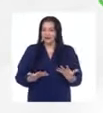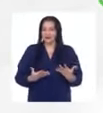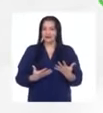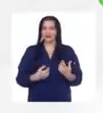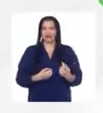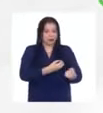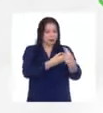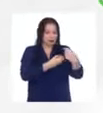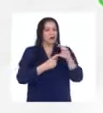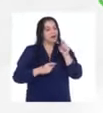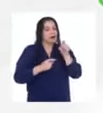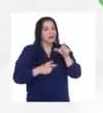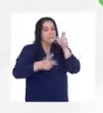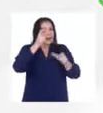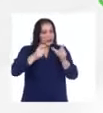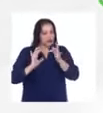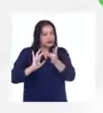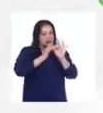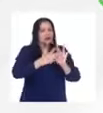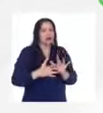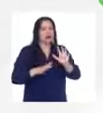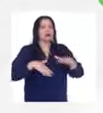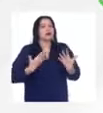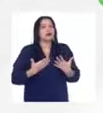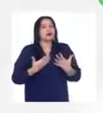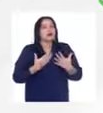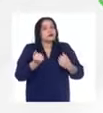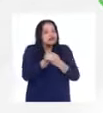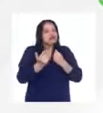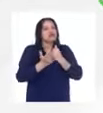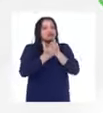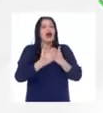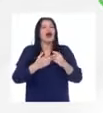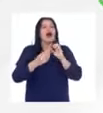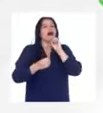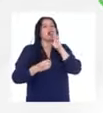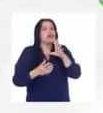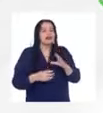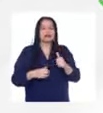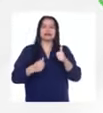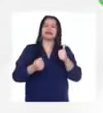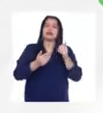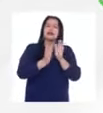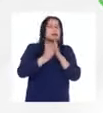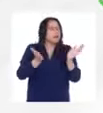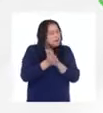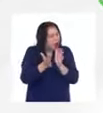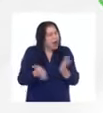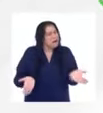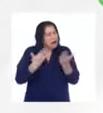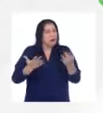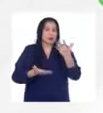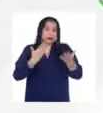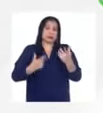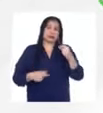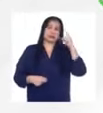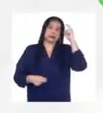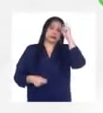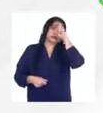porque esas personas son las que van a acompañarte a darte palabras de aliento cuando las cosas no estén tan bien ¿no?